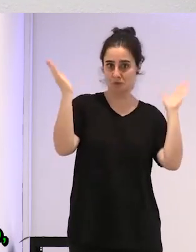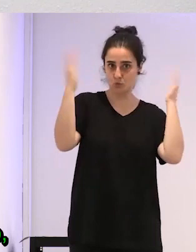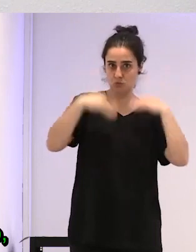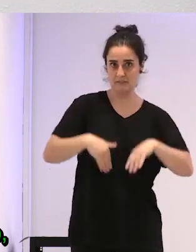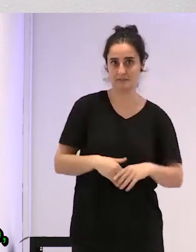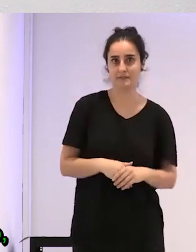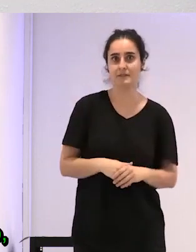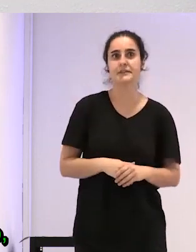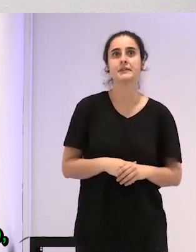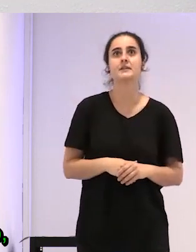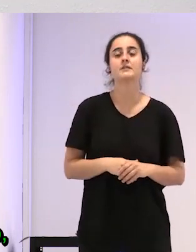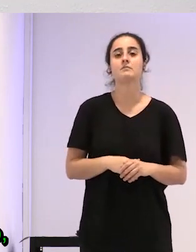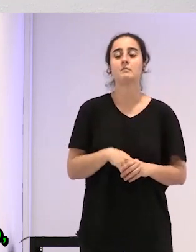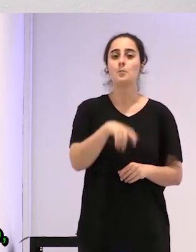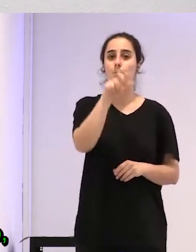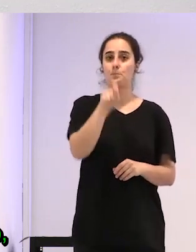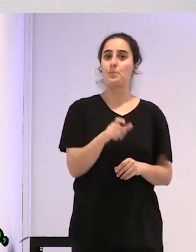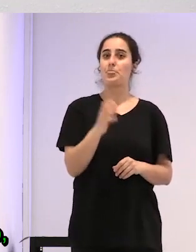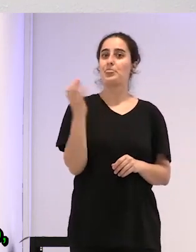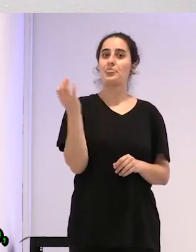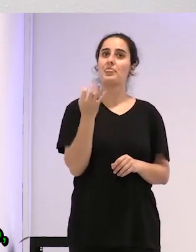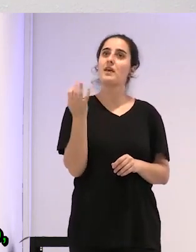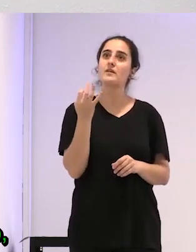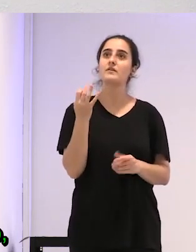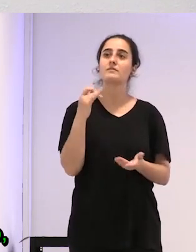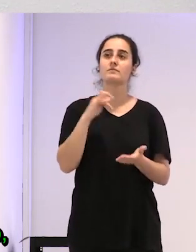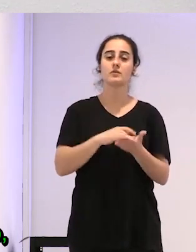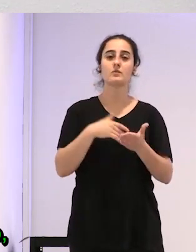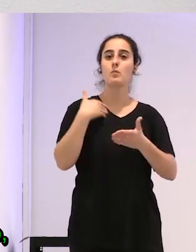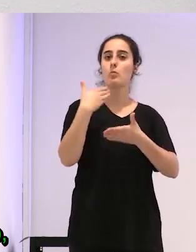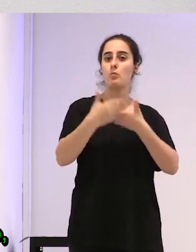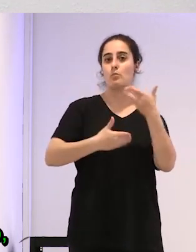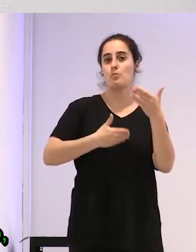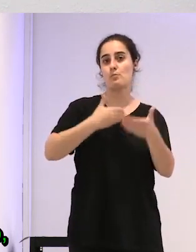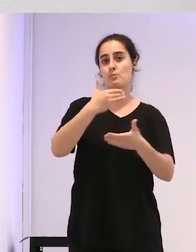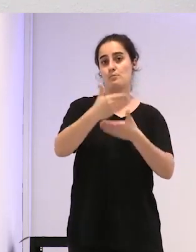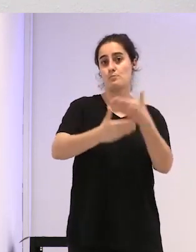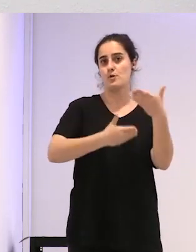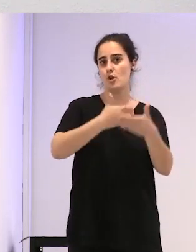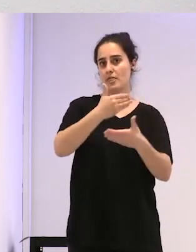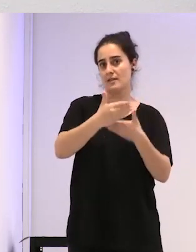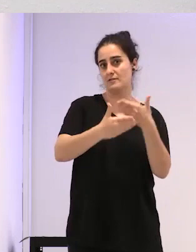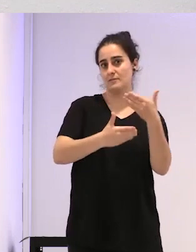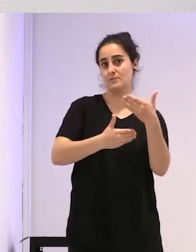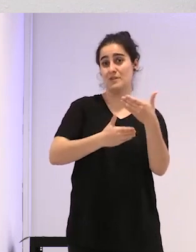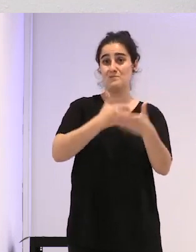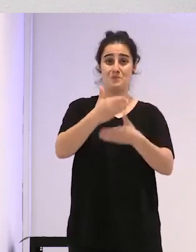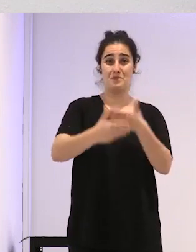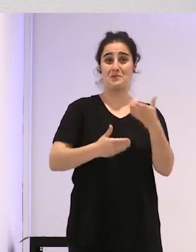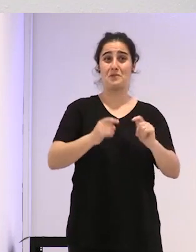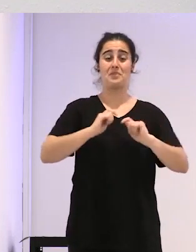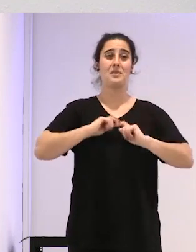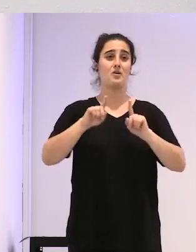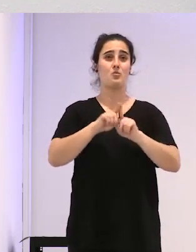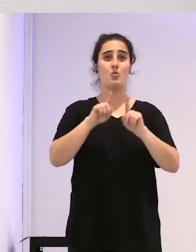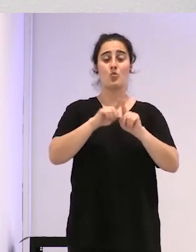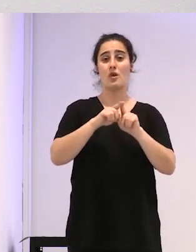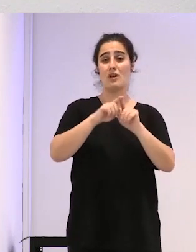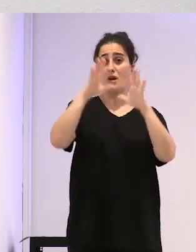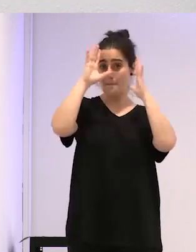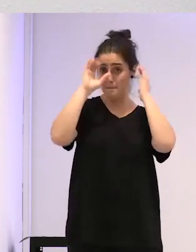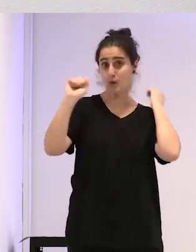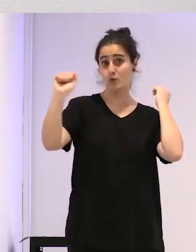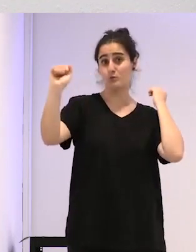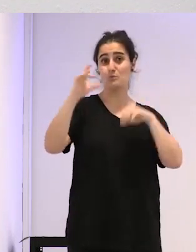tiene que seguir un proceso, que es un proceso que determina un protocolo médico hecho por